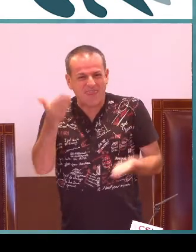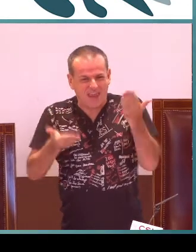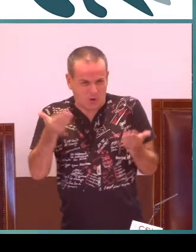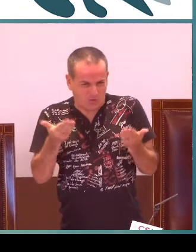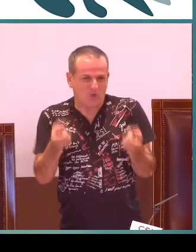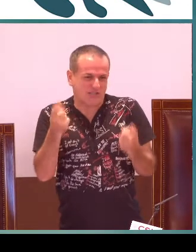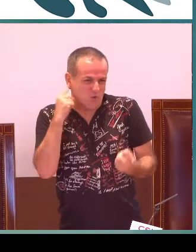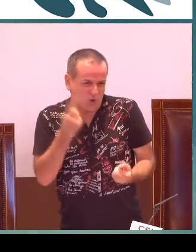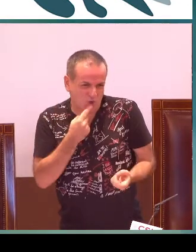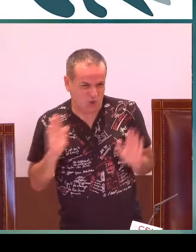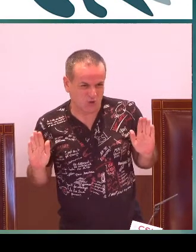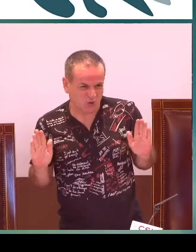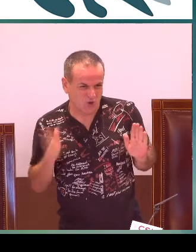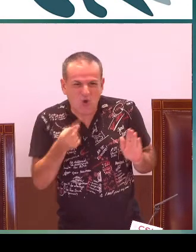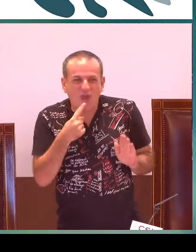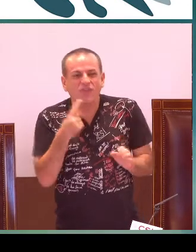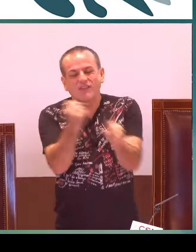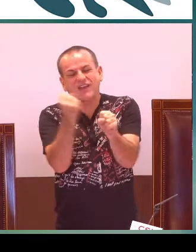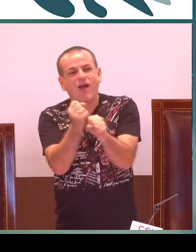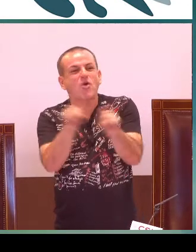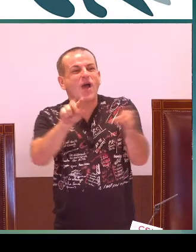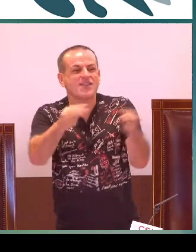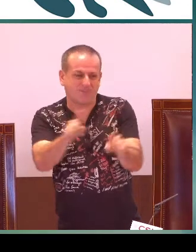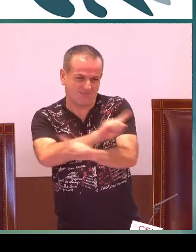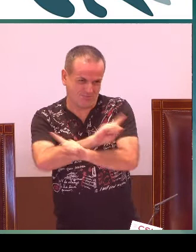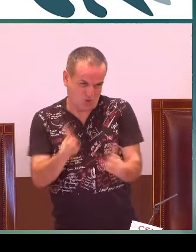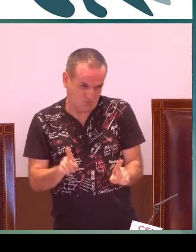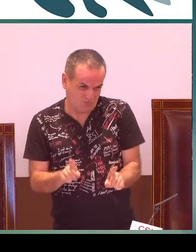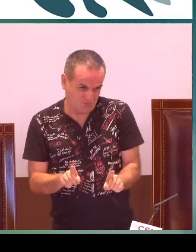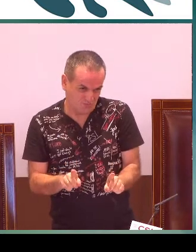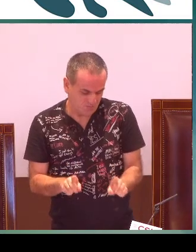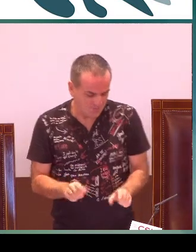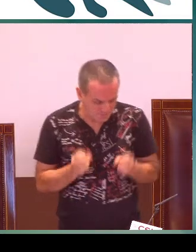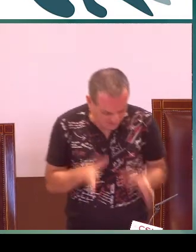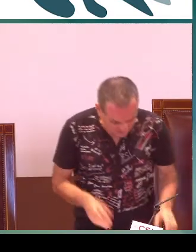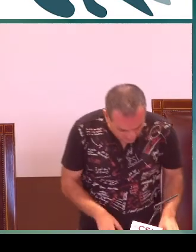la lengua de signos. Serían los responsables de evaluar al alumnado sordo.